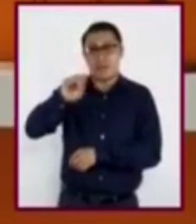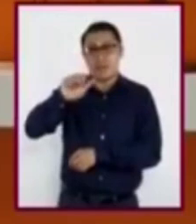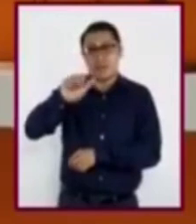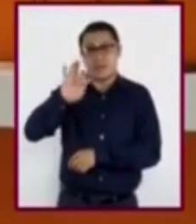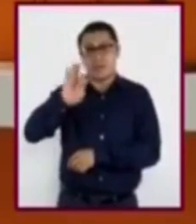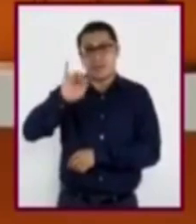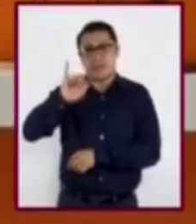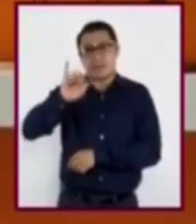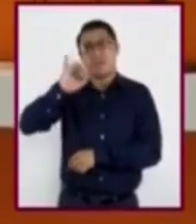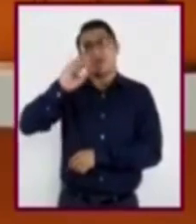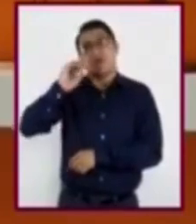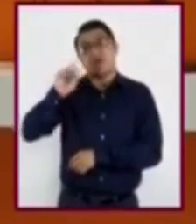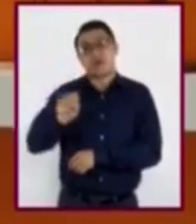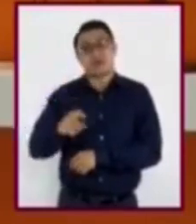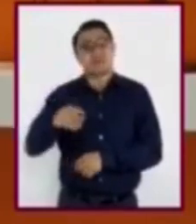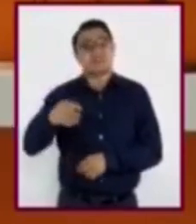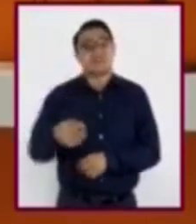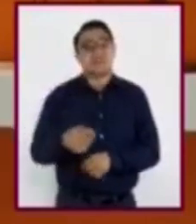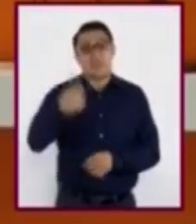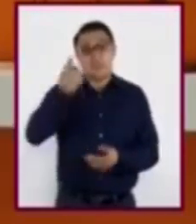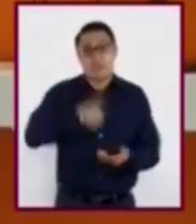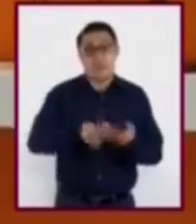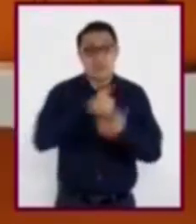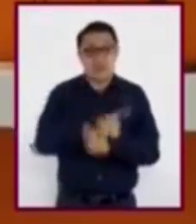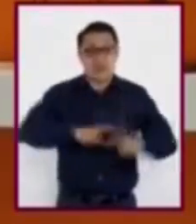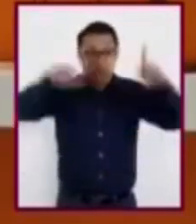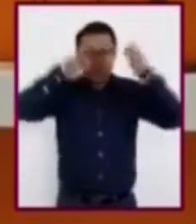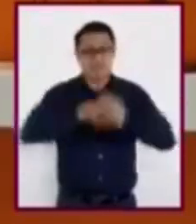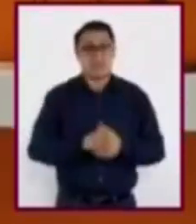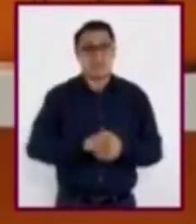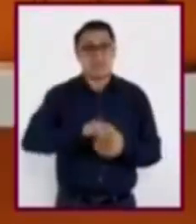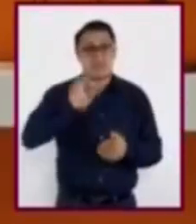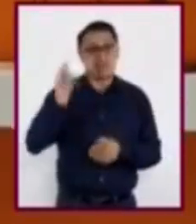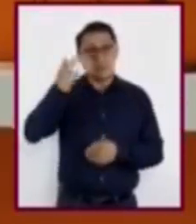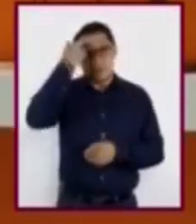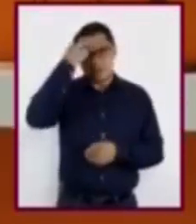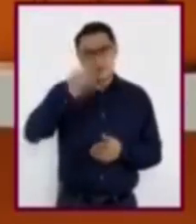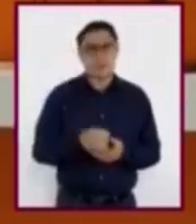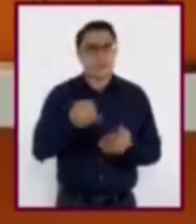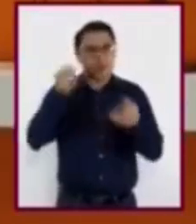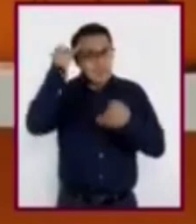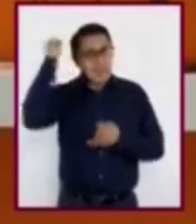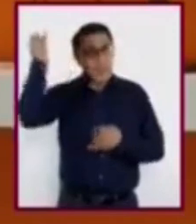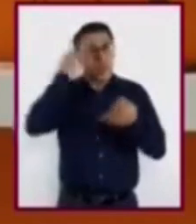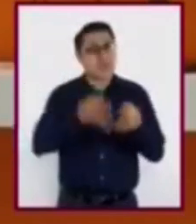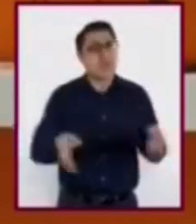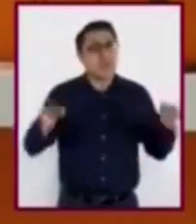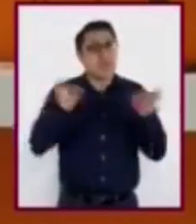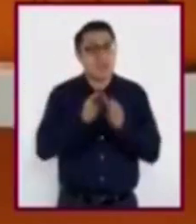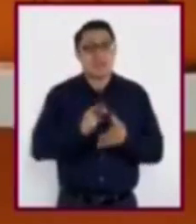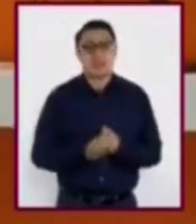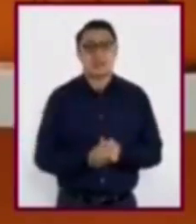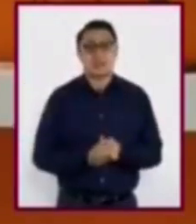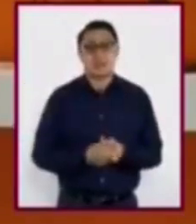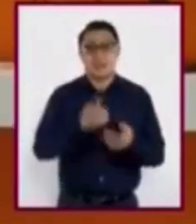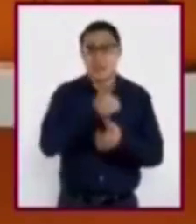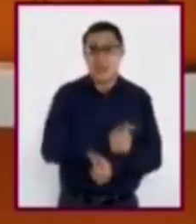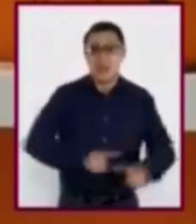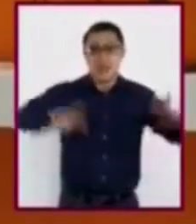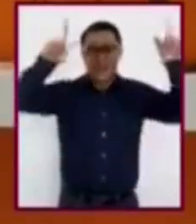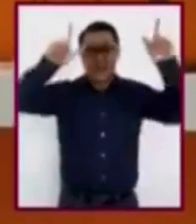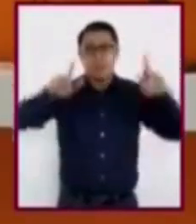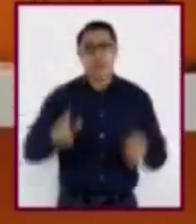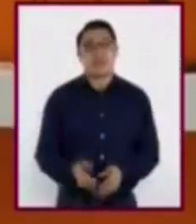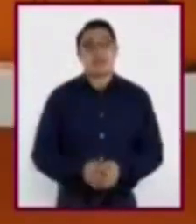libertad. Recapitulemos las ideas clave de la lección para responder. La libertad es